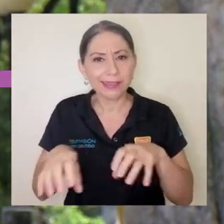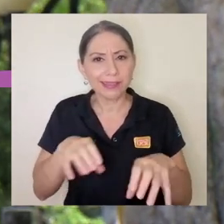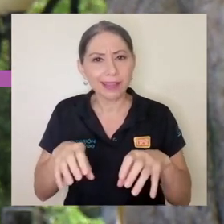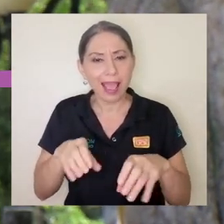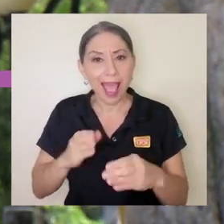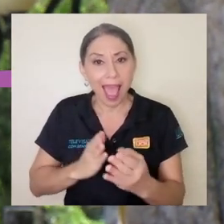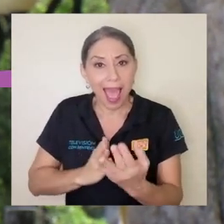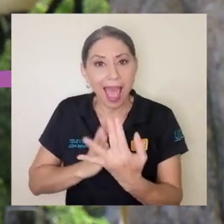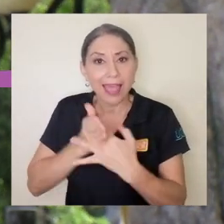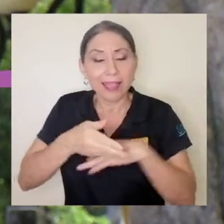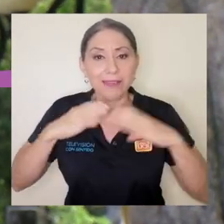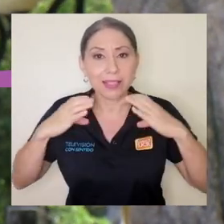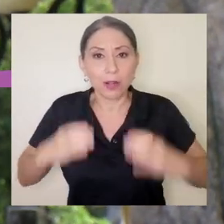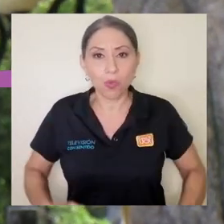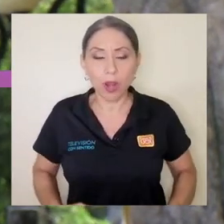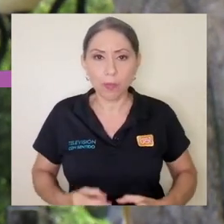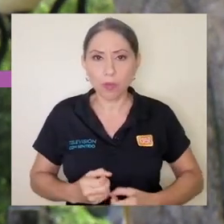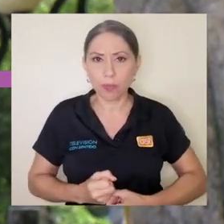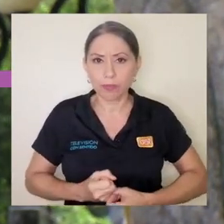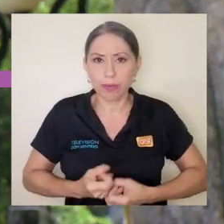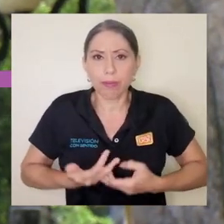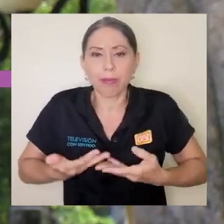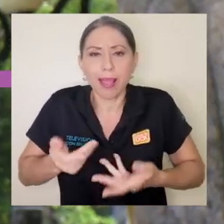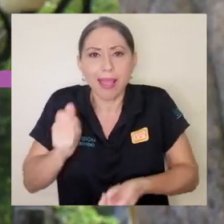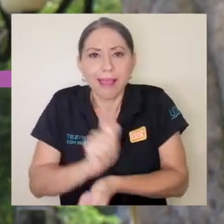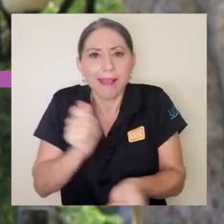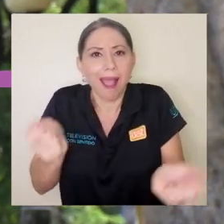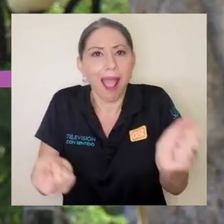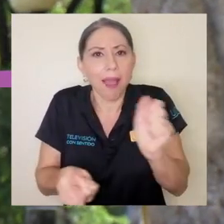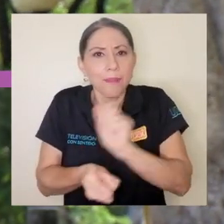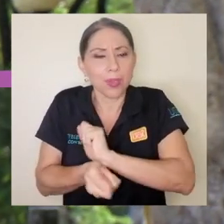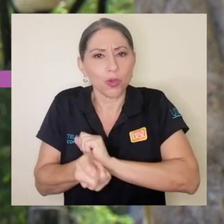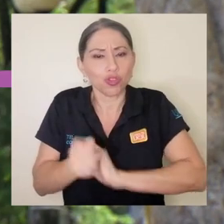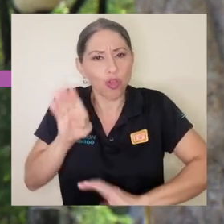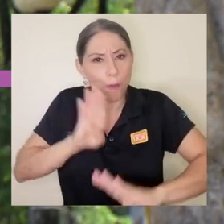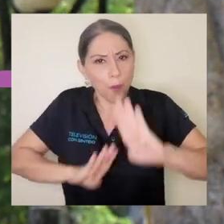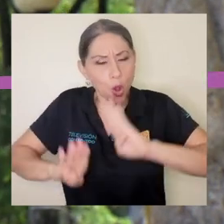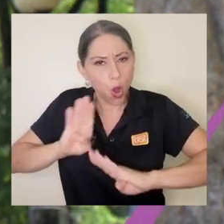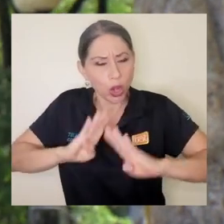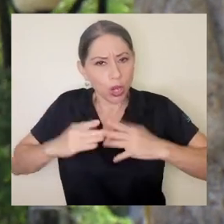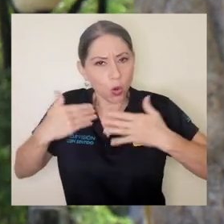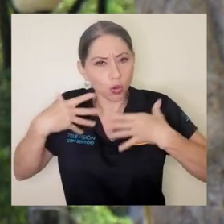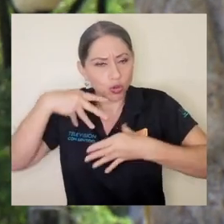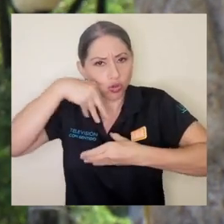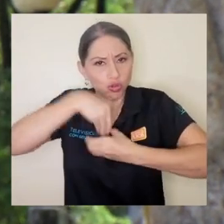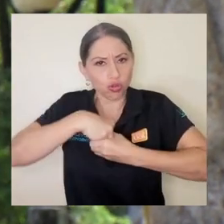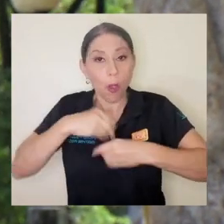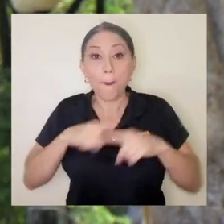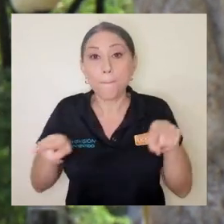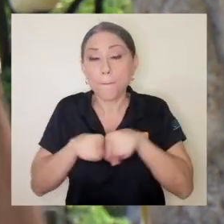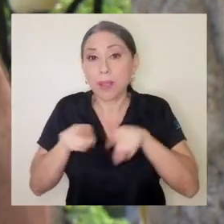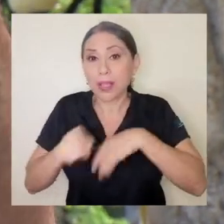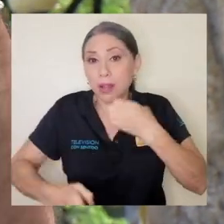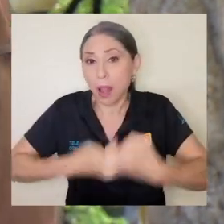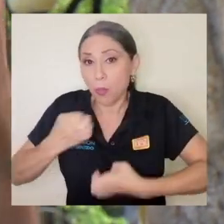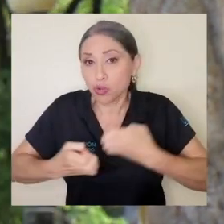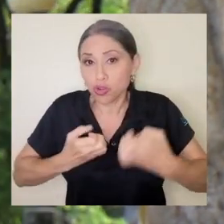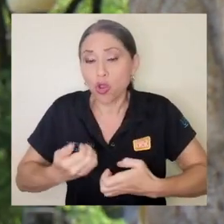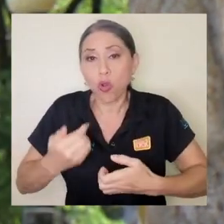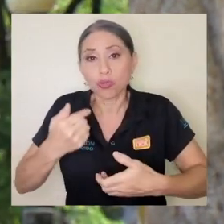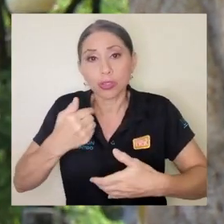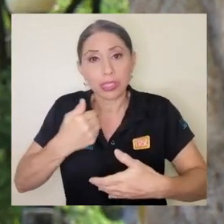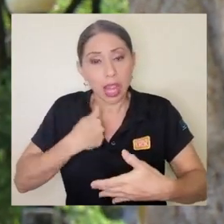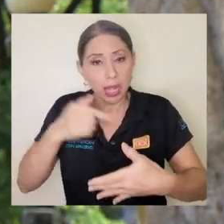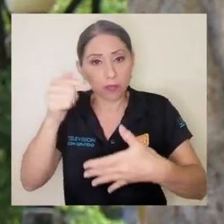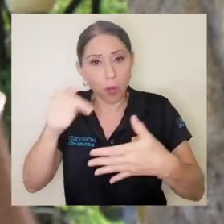reacciones que se manifiestan a través del cuerpo y cambios a nivel más biológicos pero que también